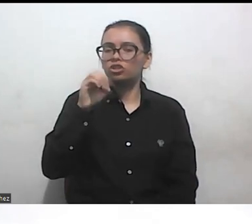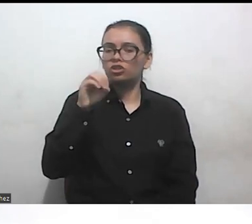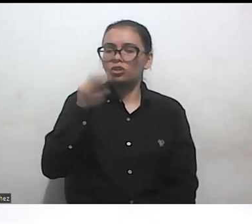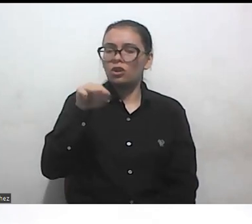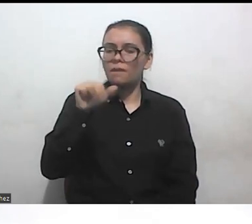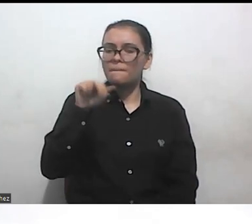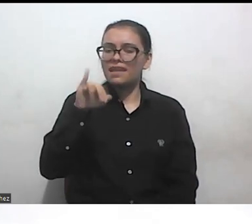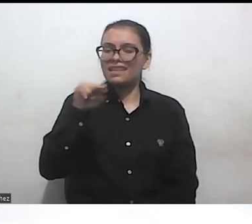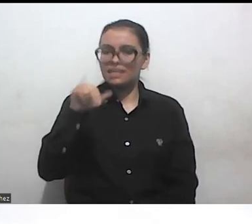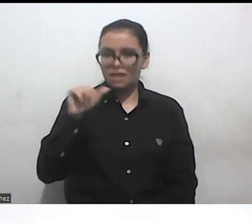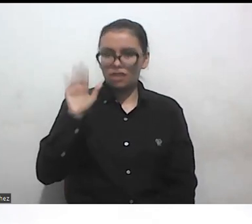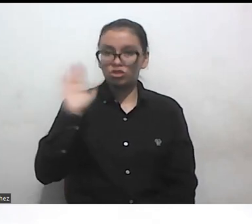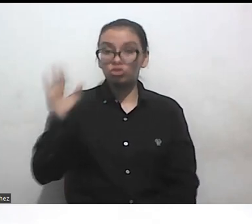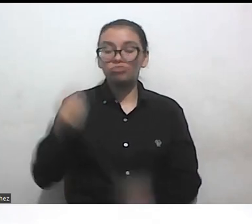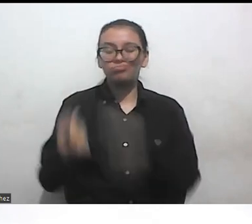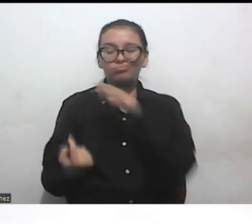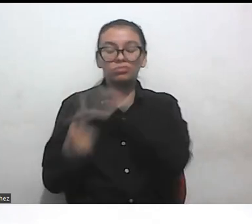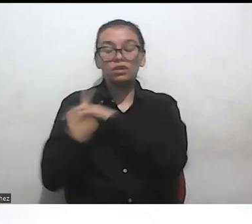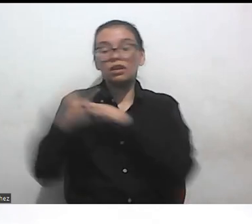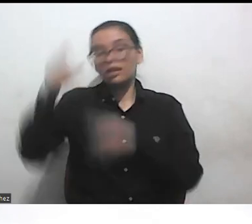cuál es el